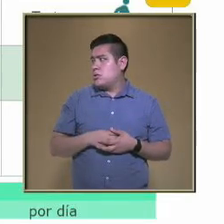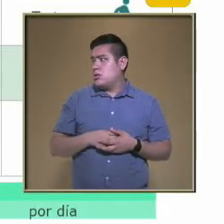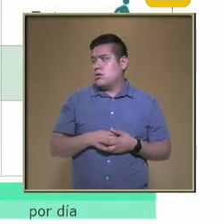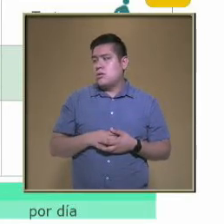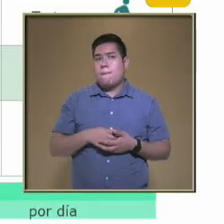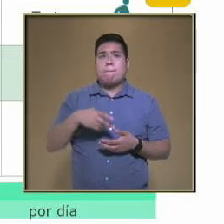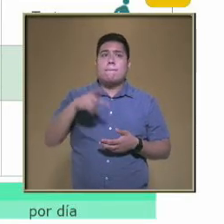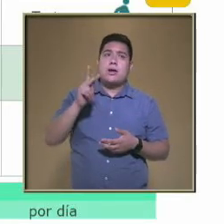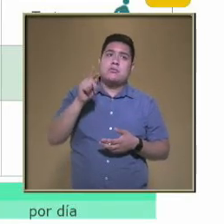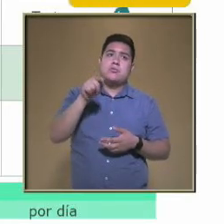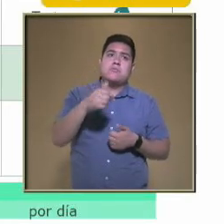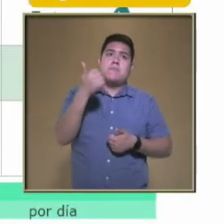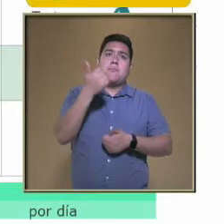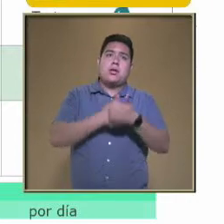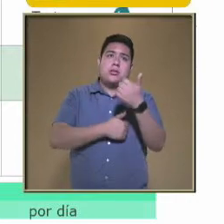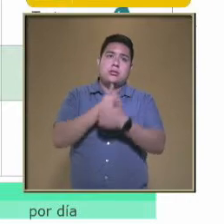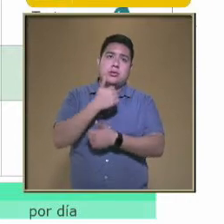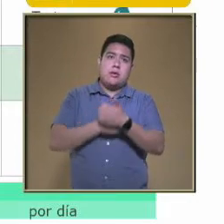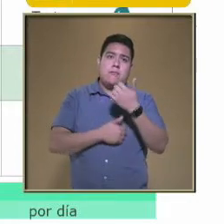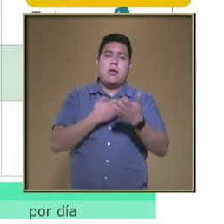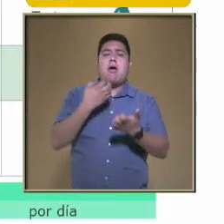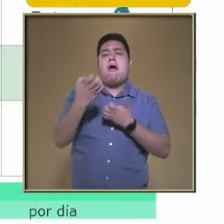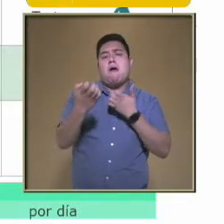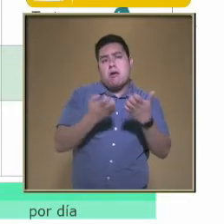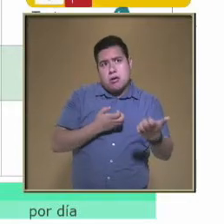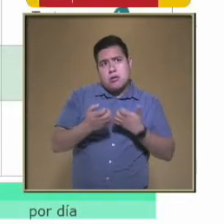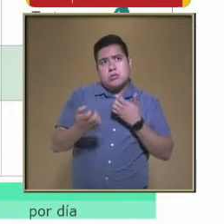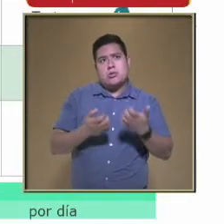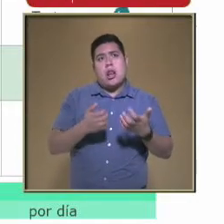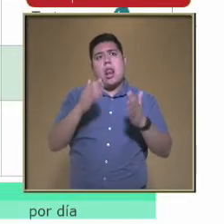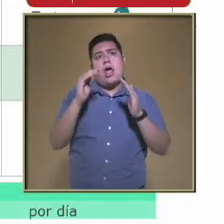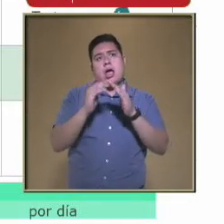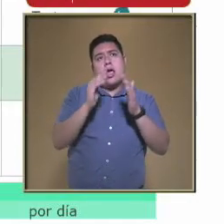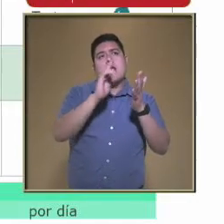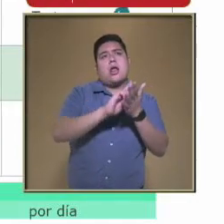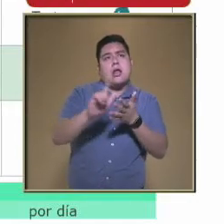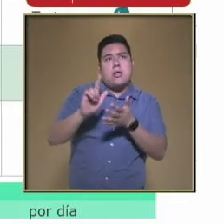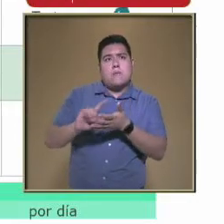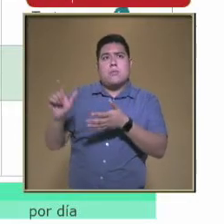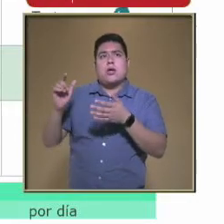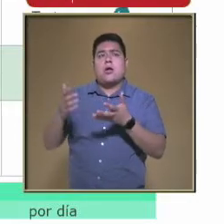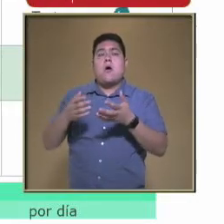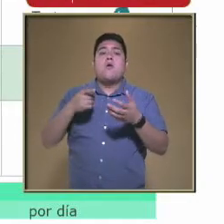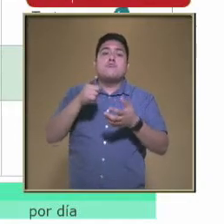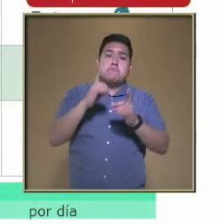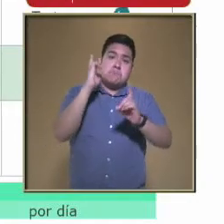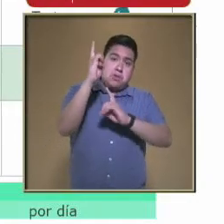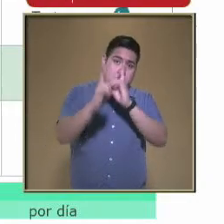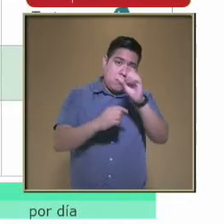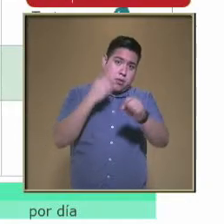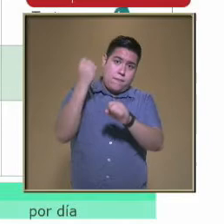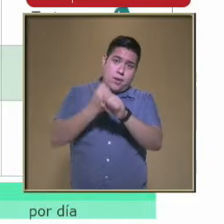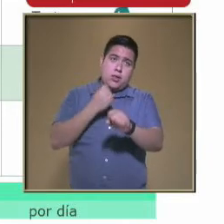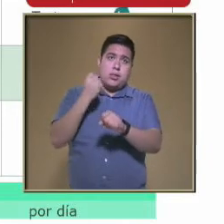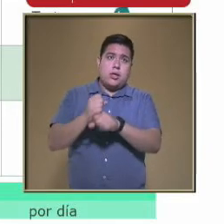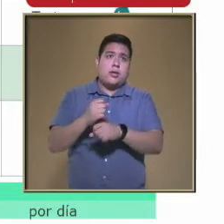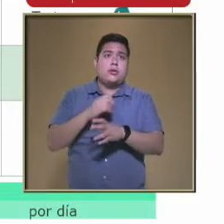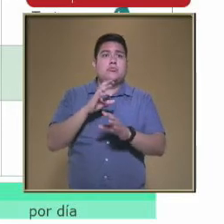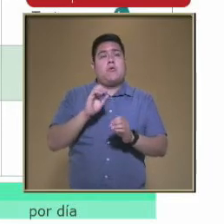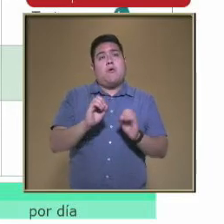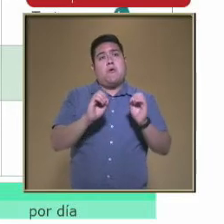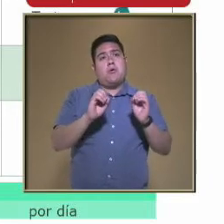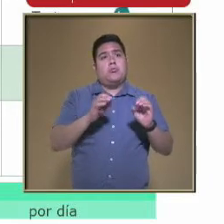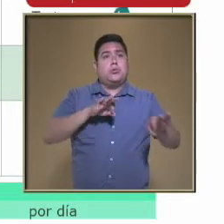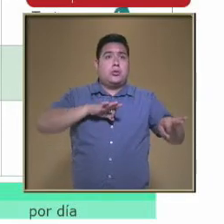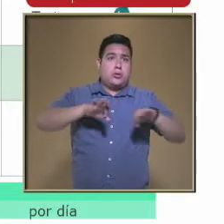En lo que es Ejercicio ligero Limpiar la casa O practicas Algún deporte O realizas Algún trabajo